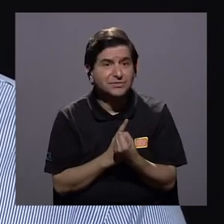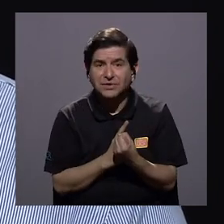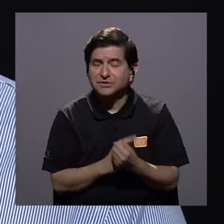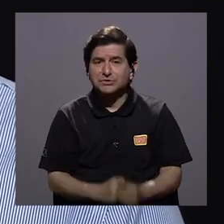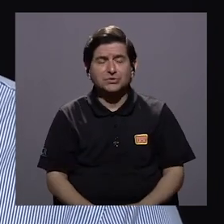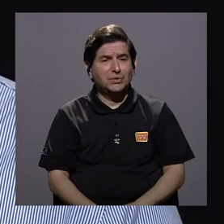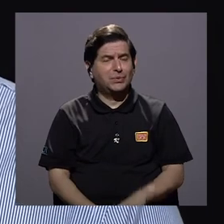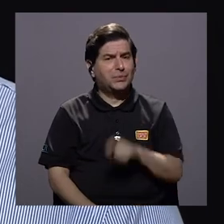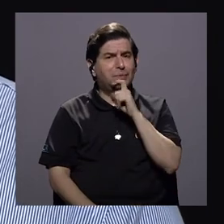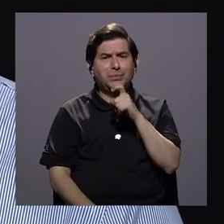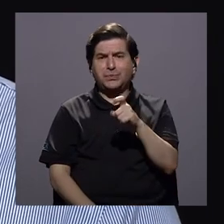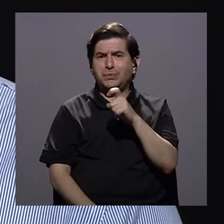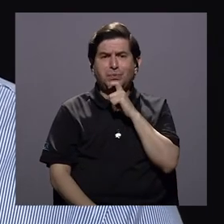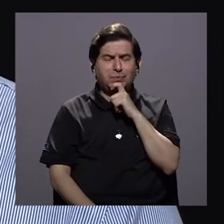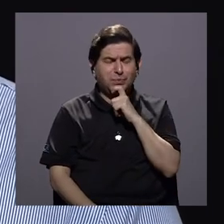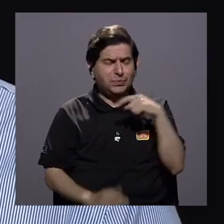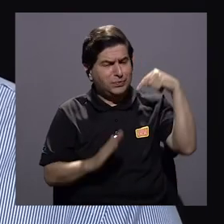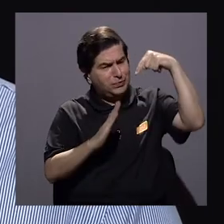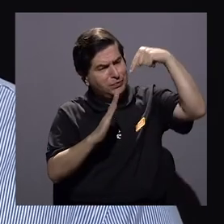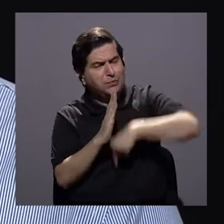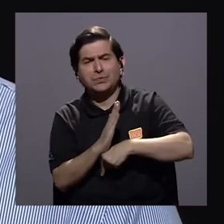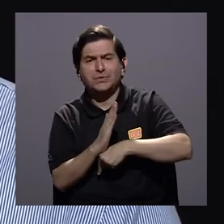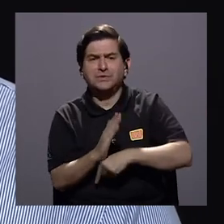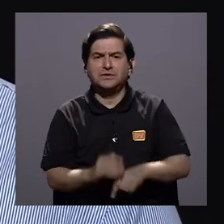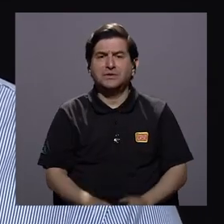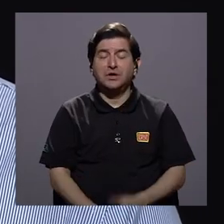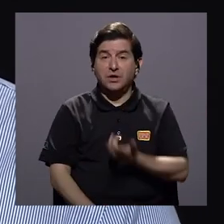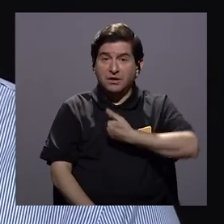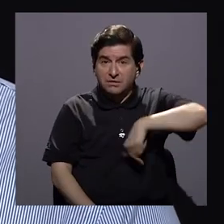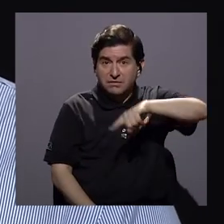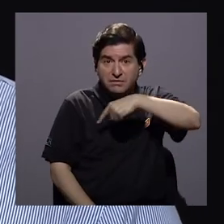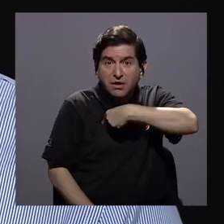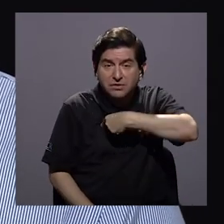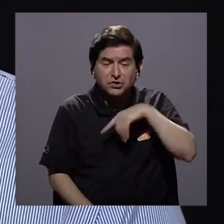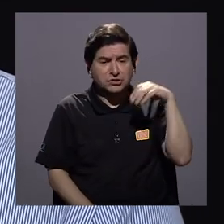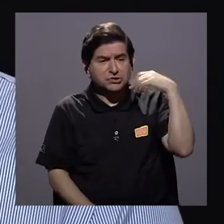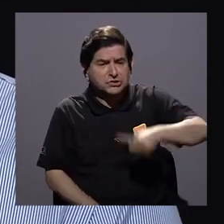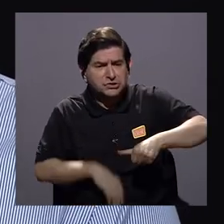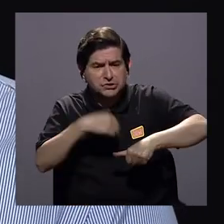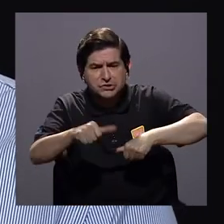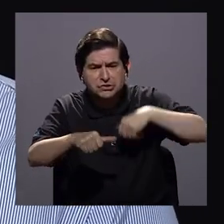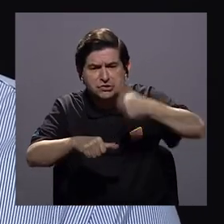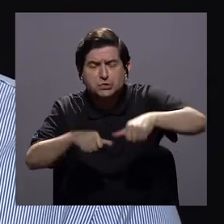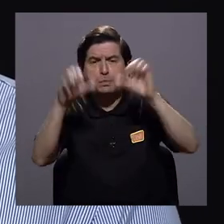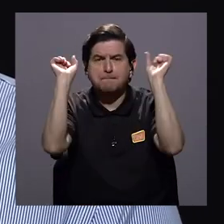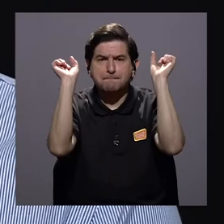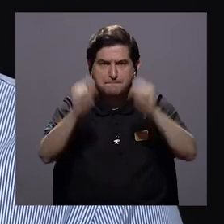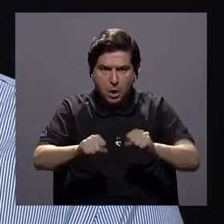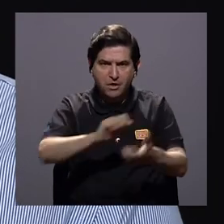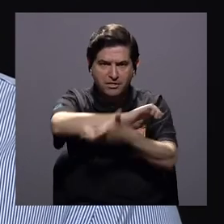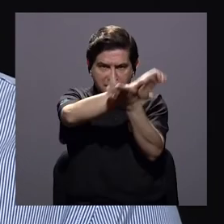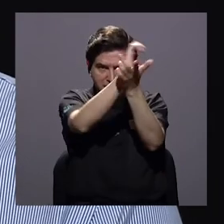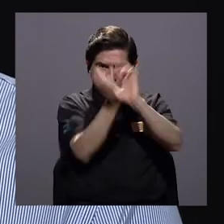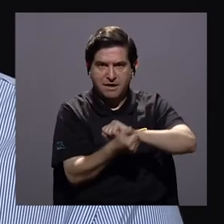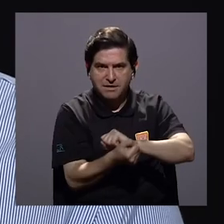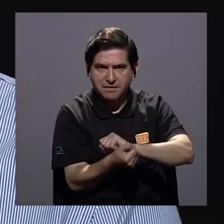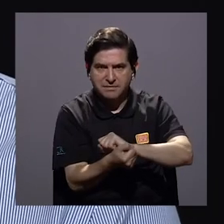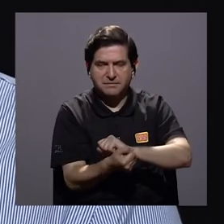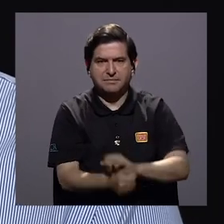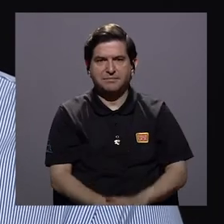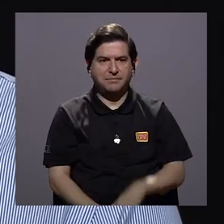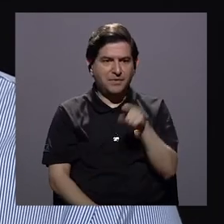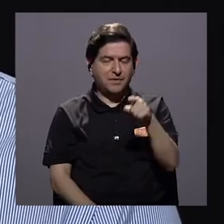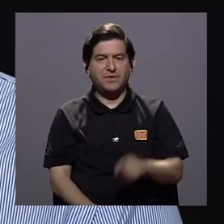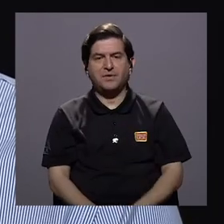comprometedora, profundamente comprometedora en que estamos luchando para que se logre cambiar el